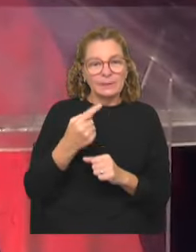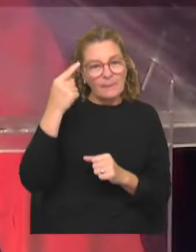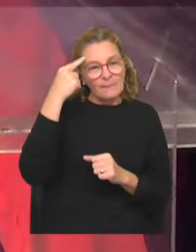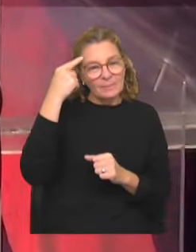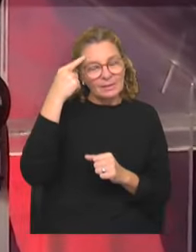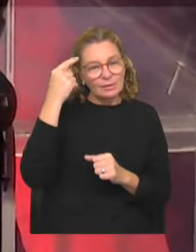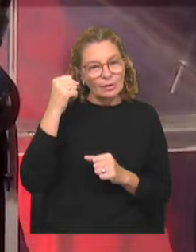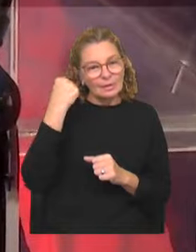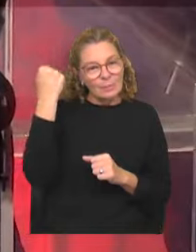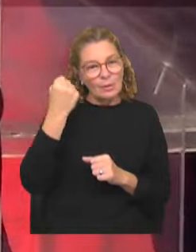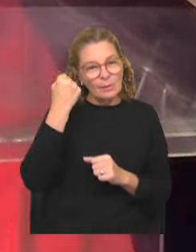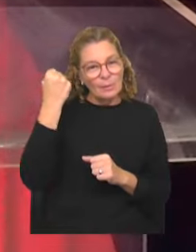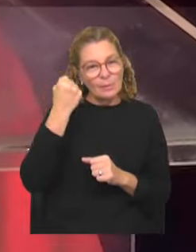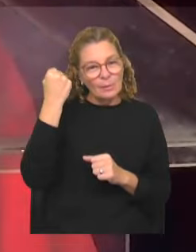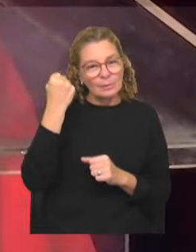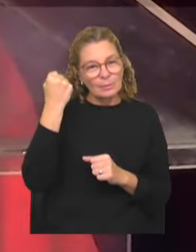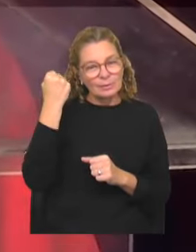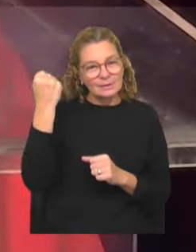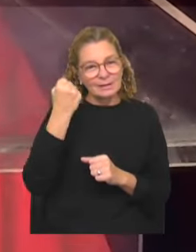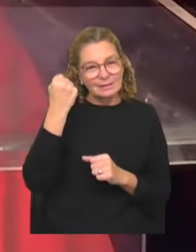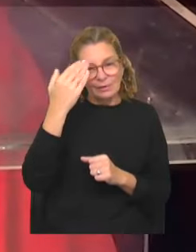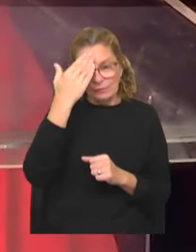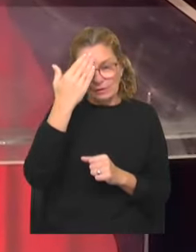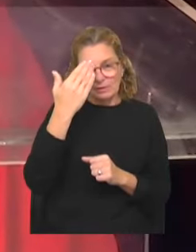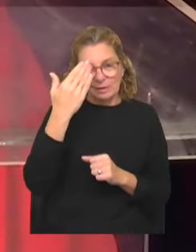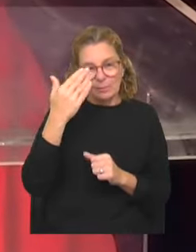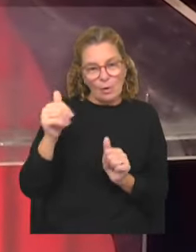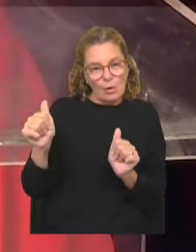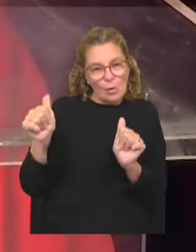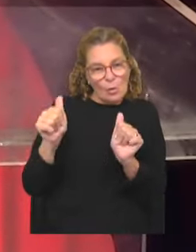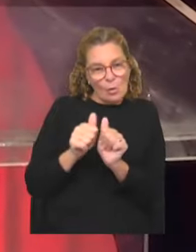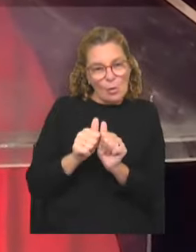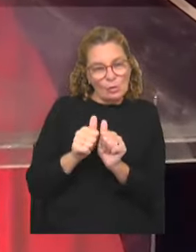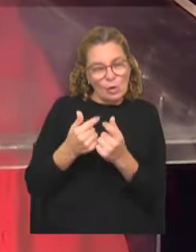es tan importante que los Frente Amplistas nos mantengamos unidos.